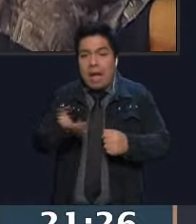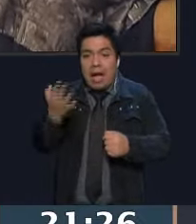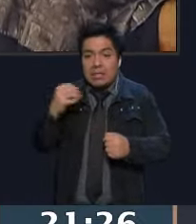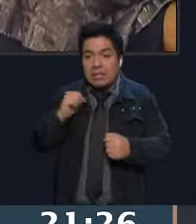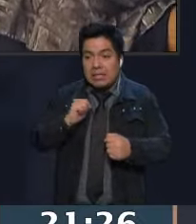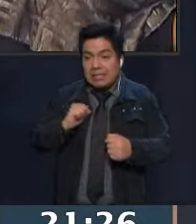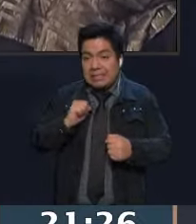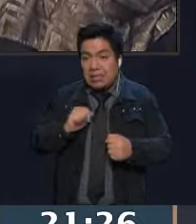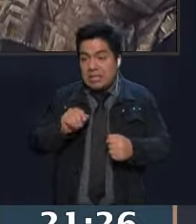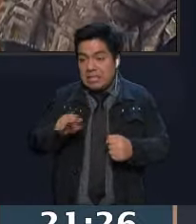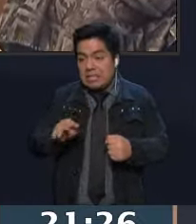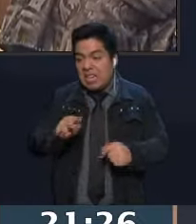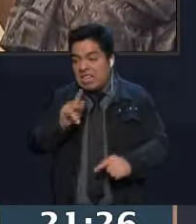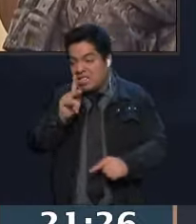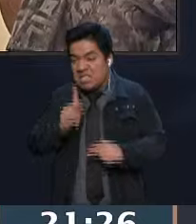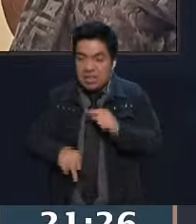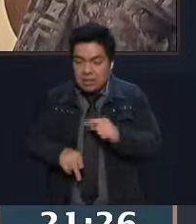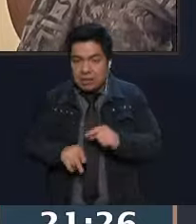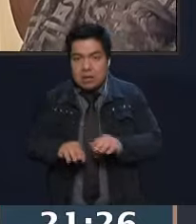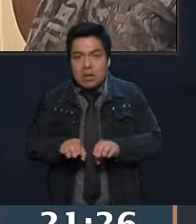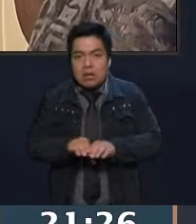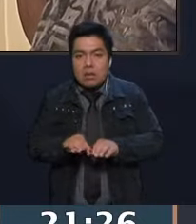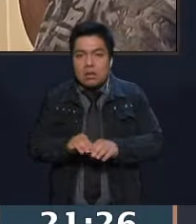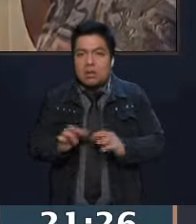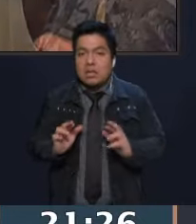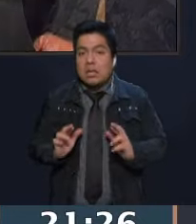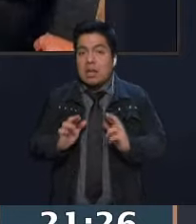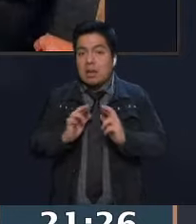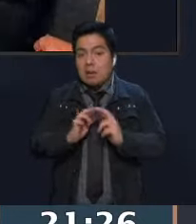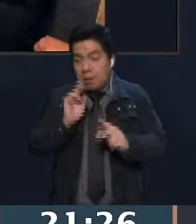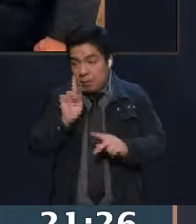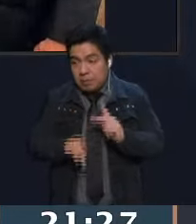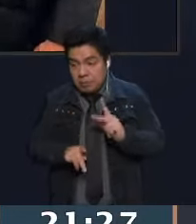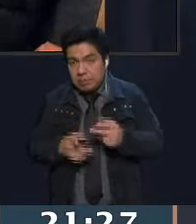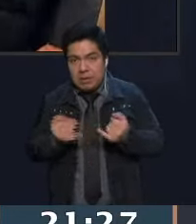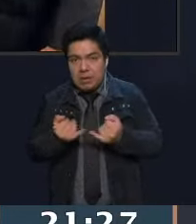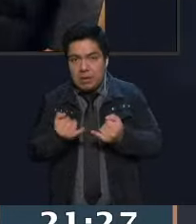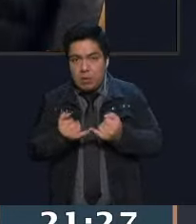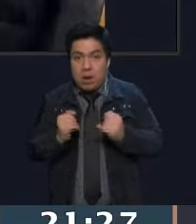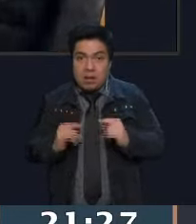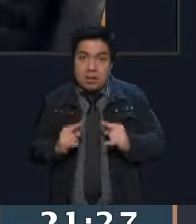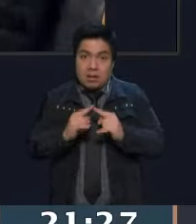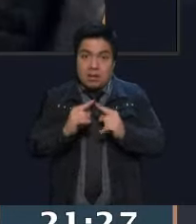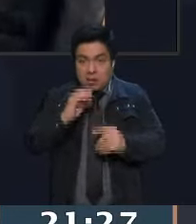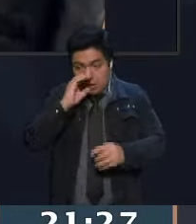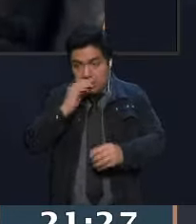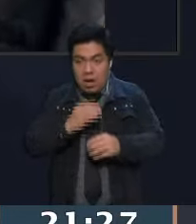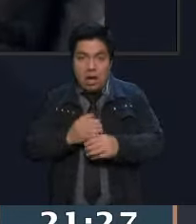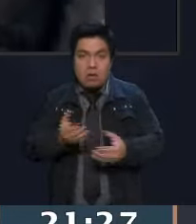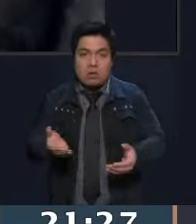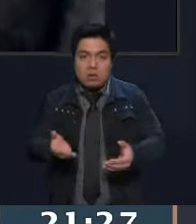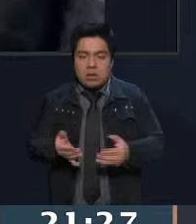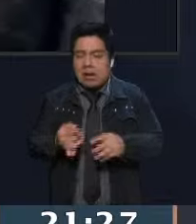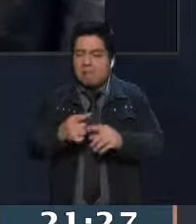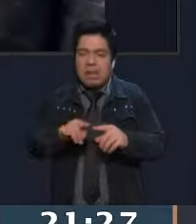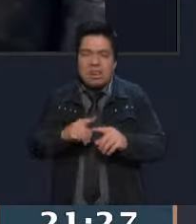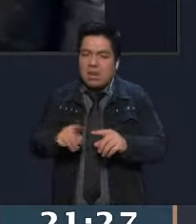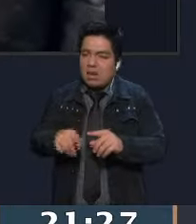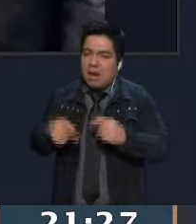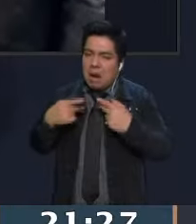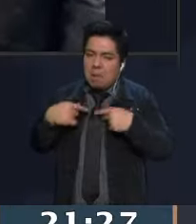XIX respecto al poder religioso y sobre todo en el caso de la Iglesia Católica. Más allá de las cuestiones